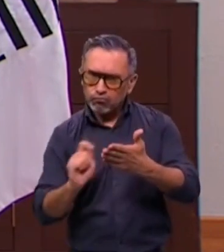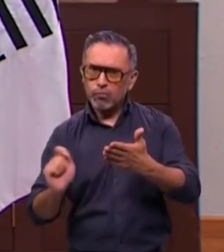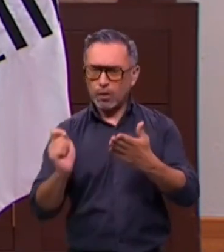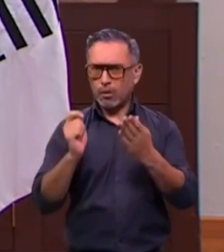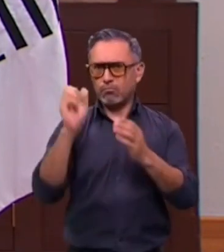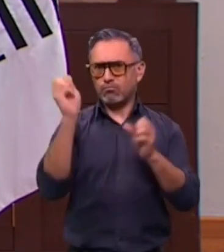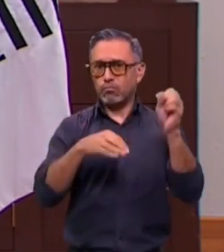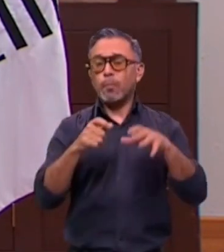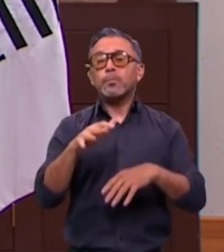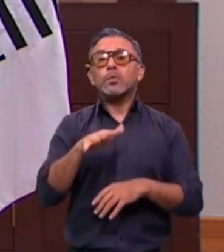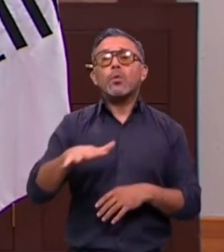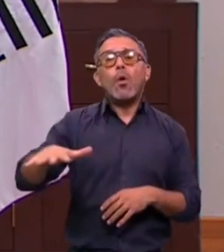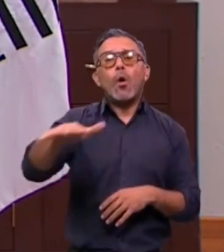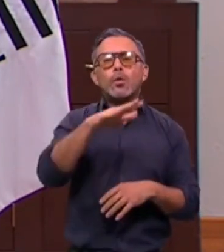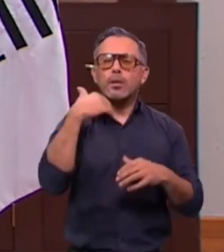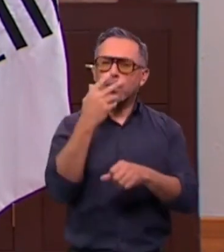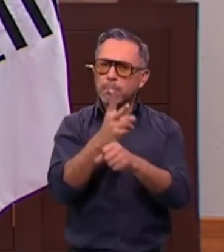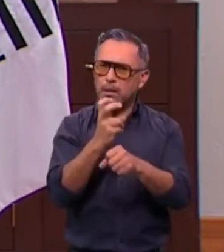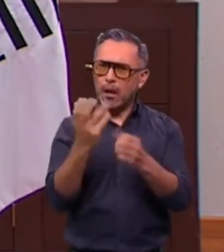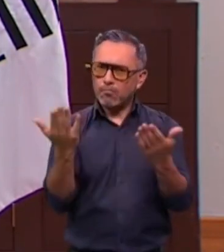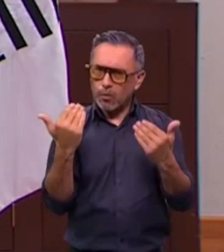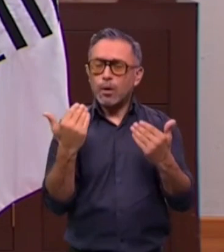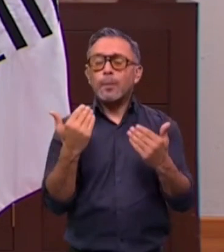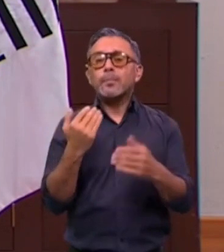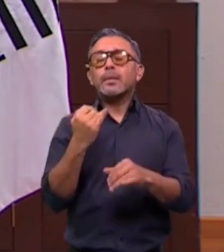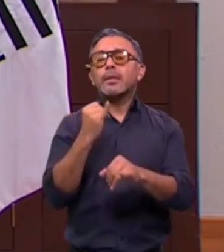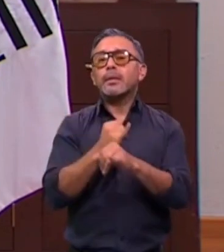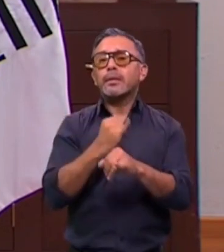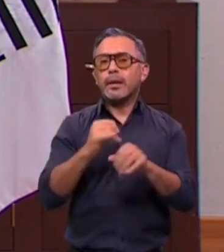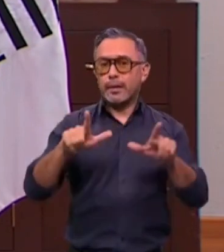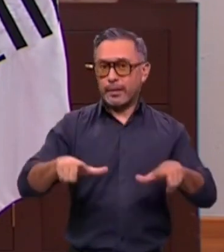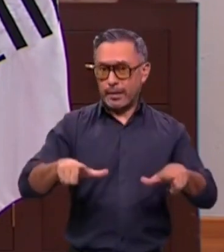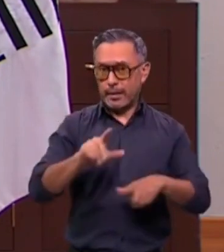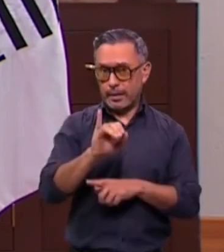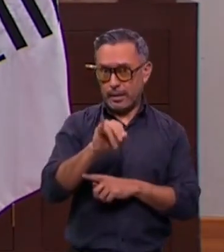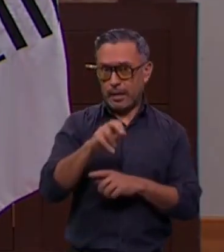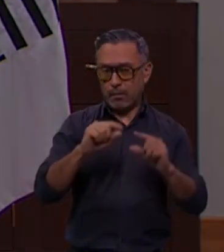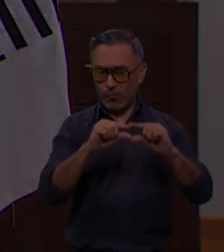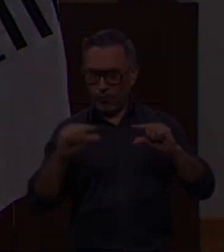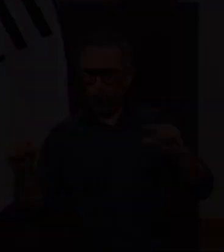y todos a seguir este proceso a través de la página electrónica del INE y de los difusores oficiales.